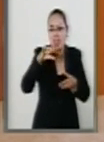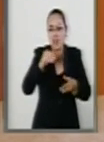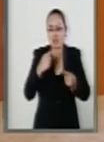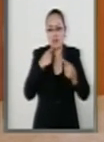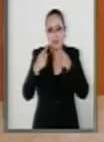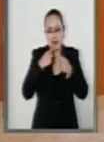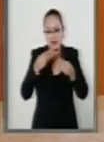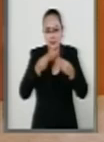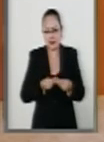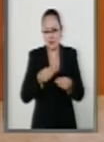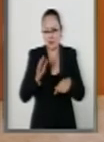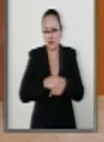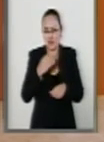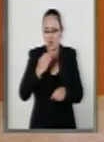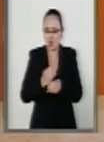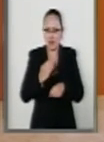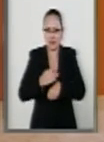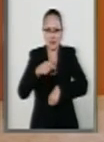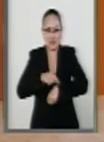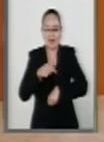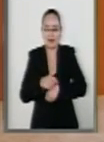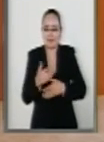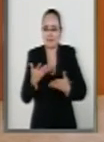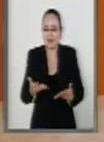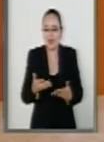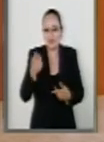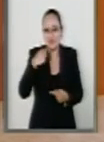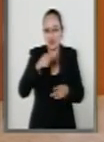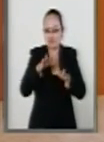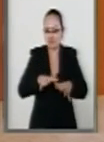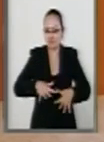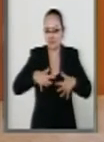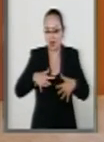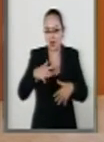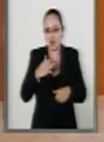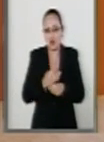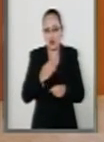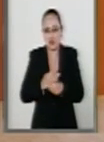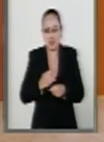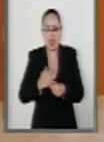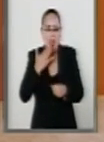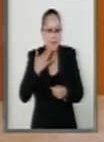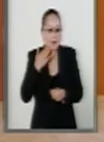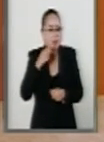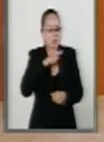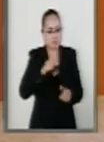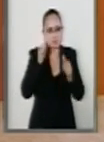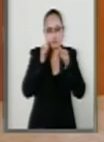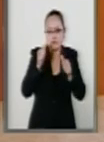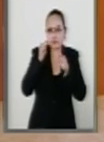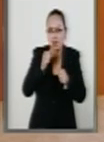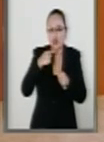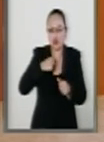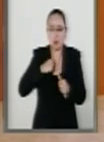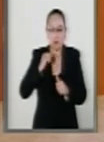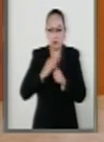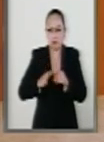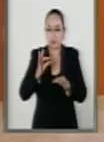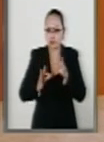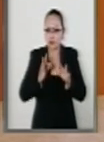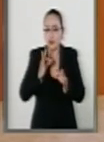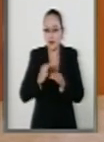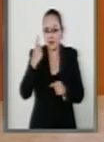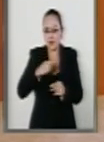por la hora y por la consideración de esta asamblea que amablemente nos escucha voy a terminar finalmente